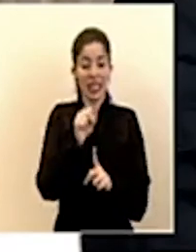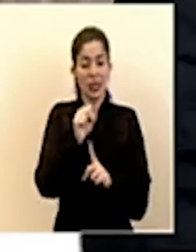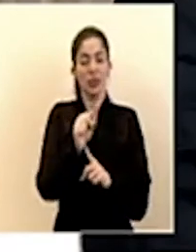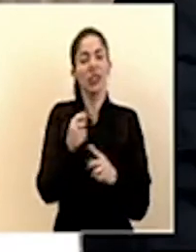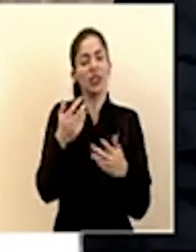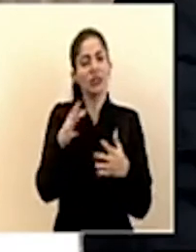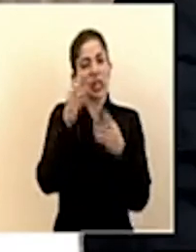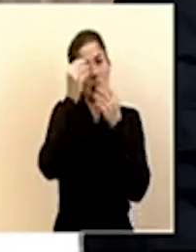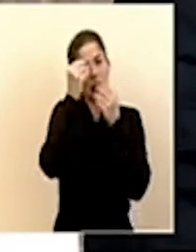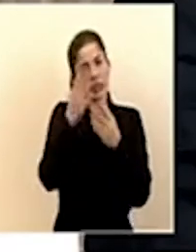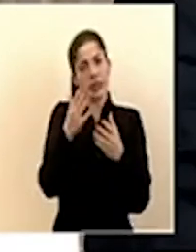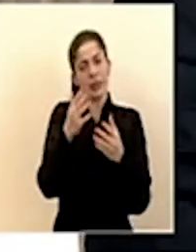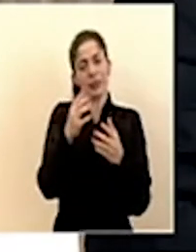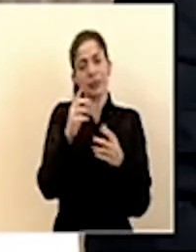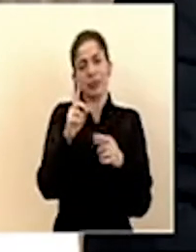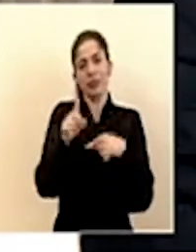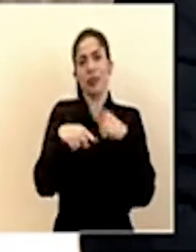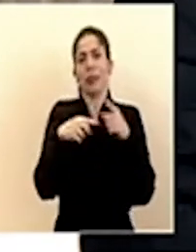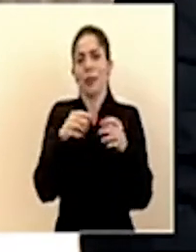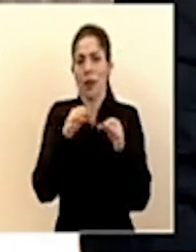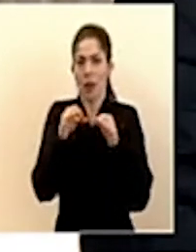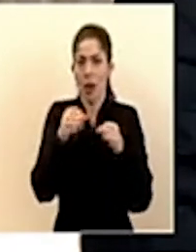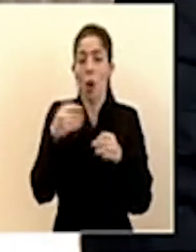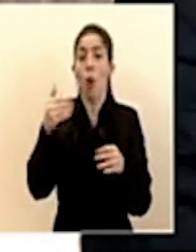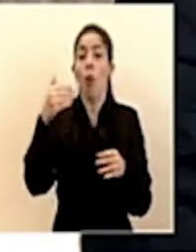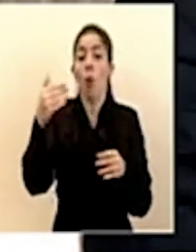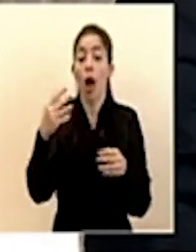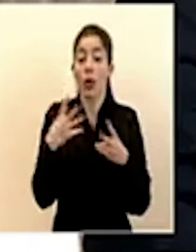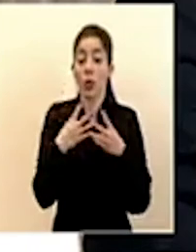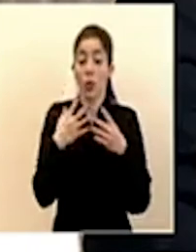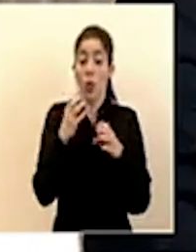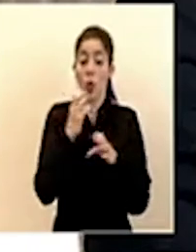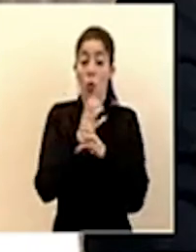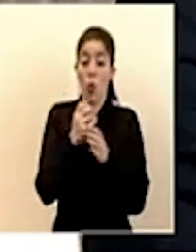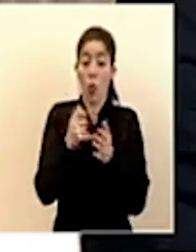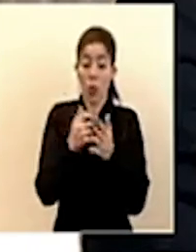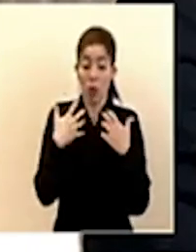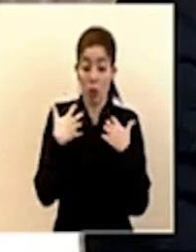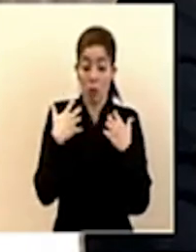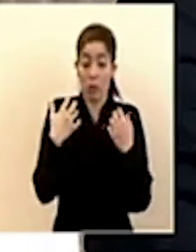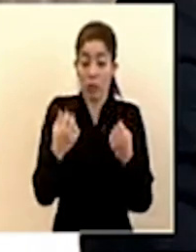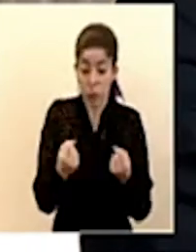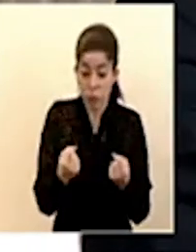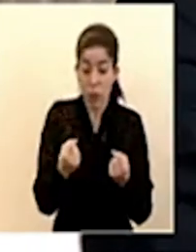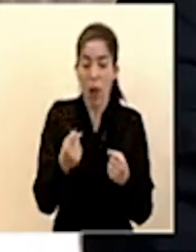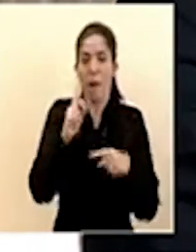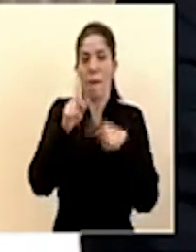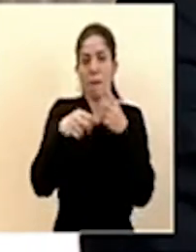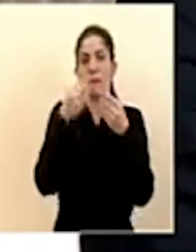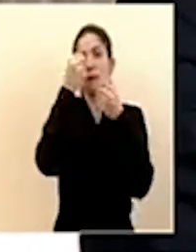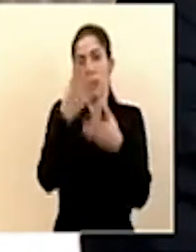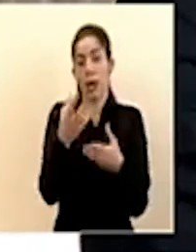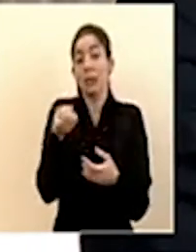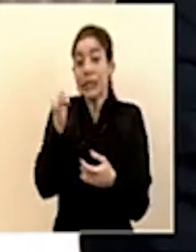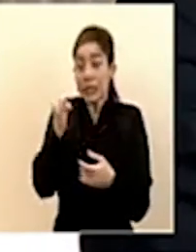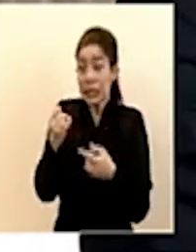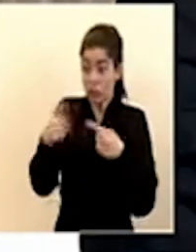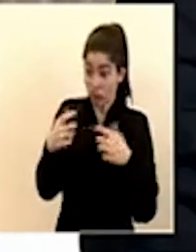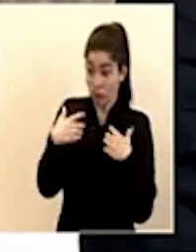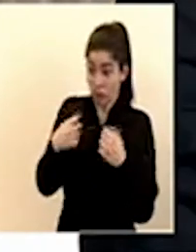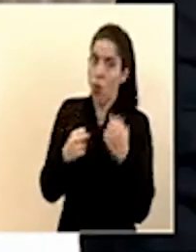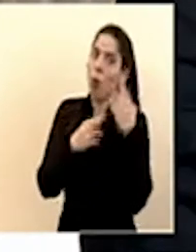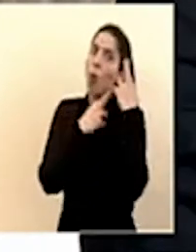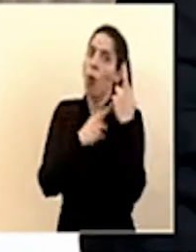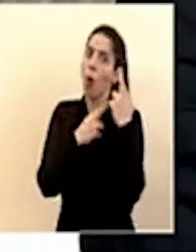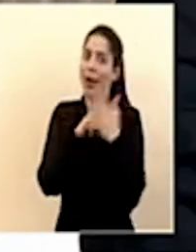indicado la estaremos dando cuando ya salgan de cuidados intensivos si es el caso que se presenta esperemos pues que ojalá